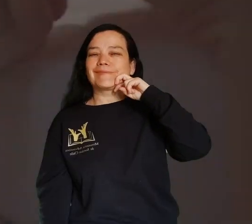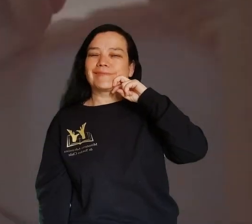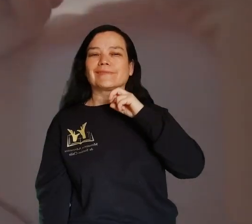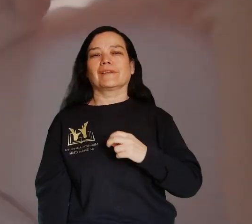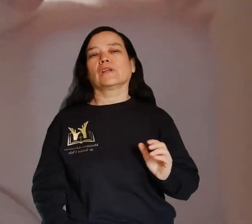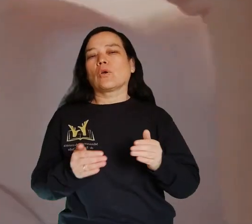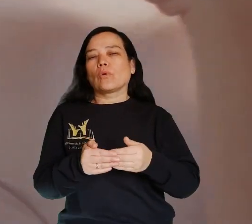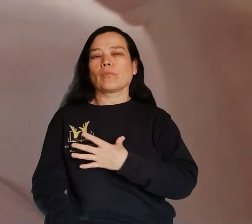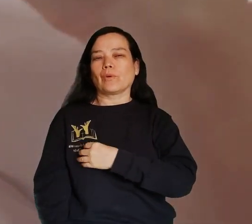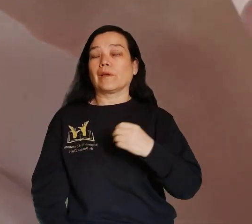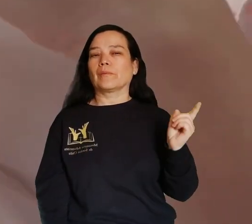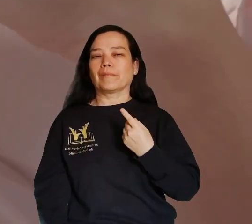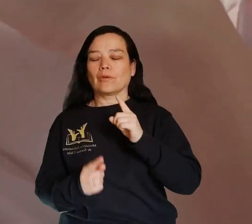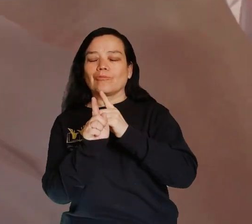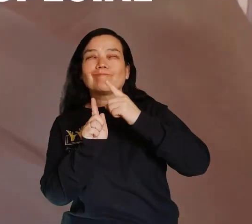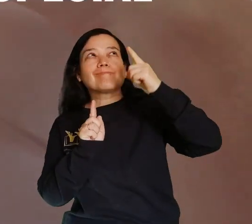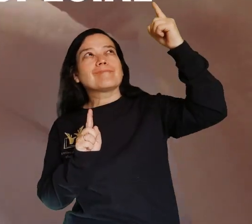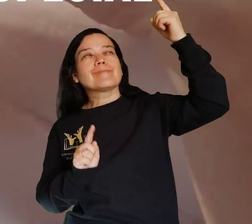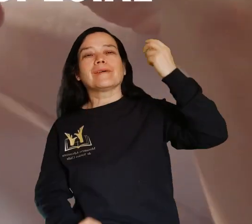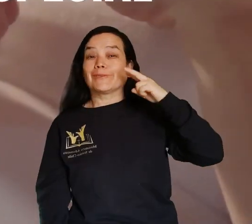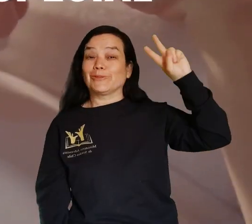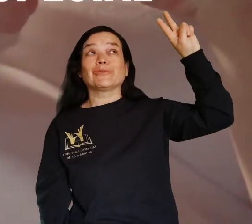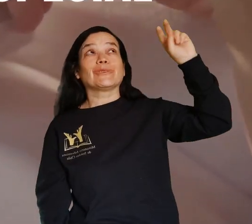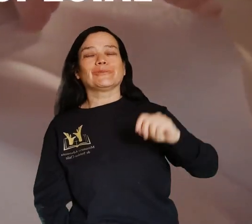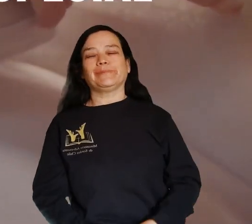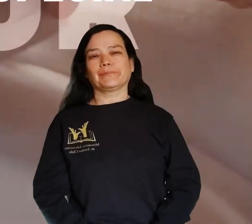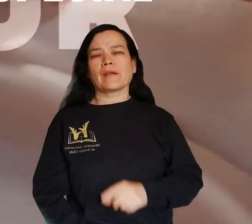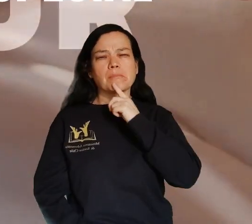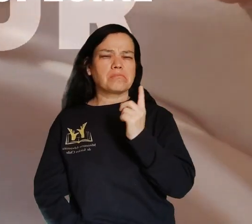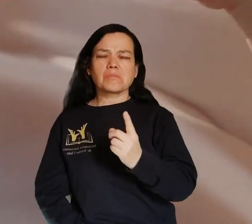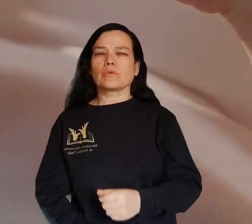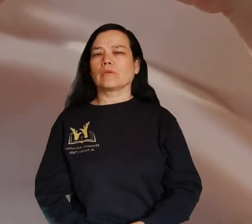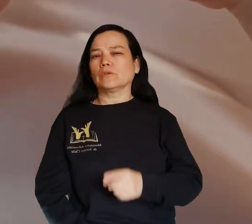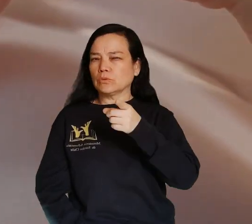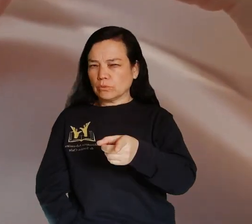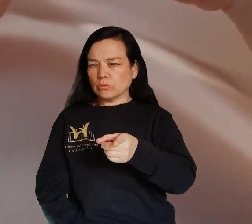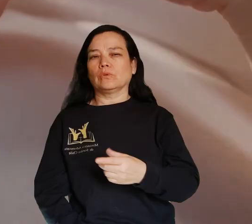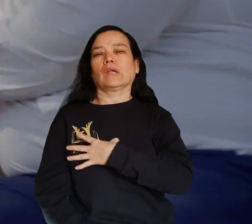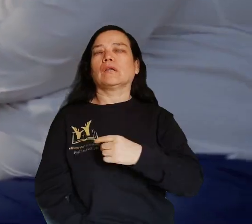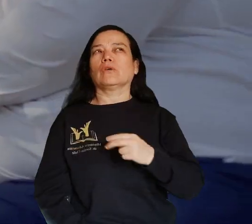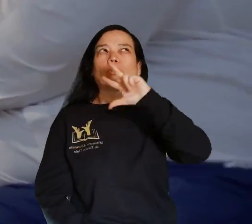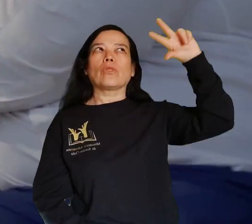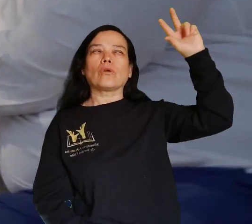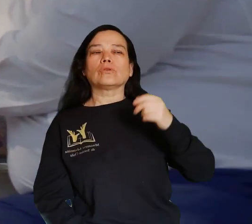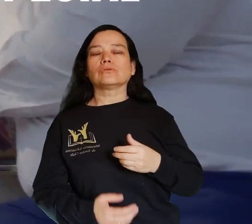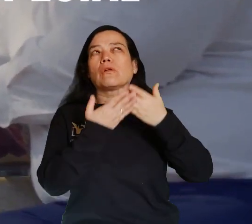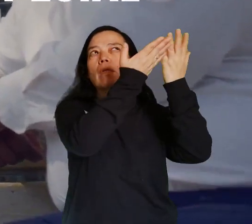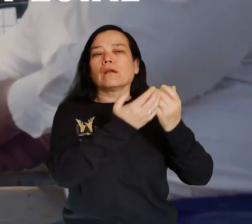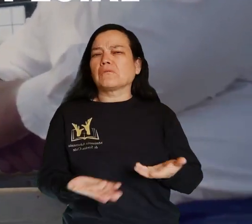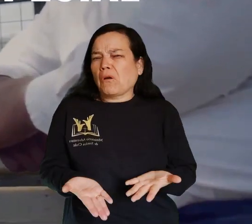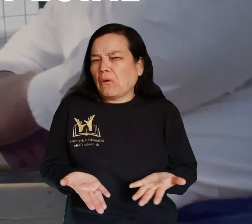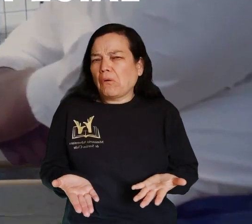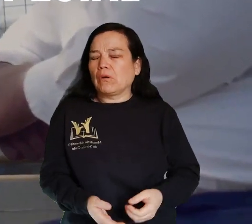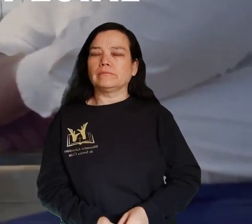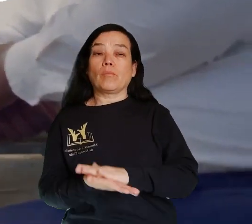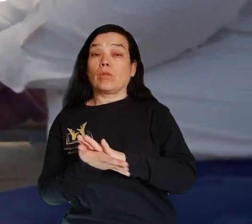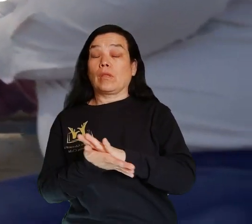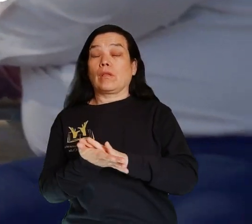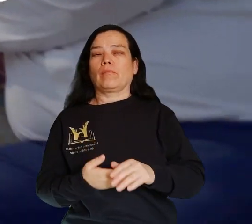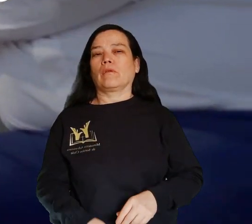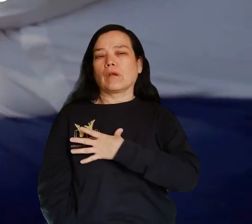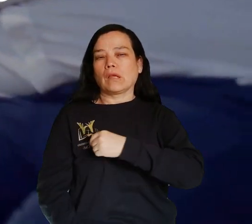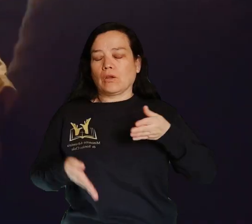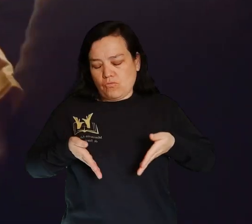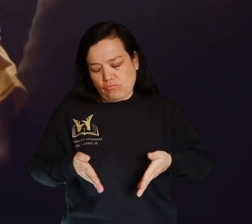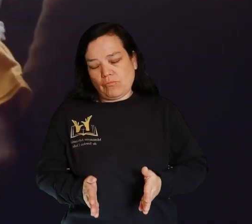¿Has dedicado tus hijos a Dios trayendo una ofrenda especial al Señor cuando nacen? ¿Les enseñas a llevar una ofrenda especial en